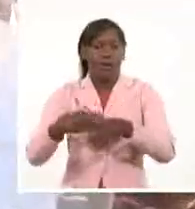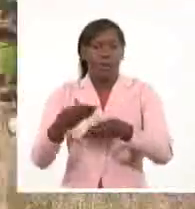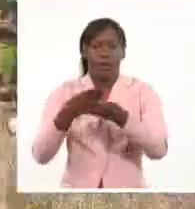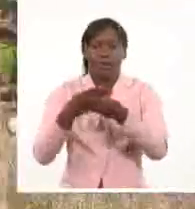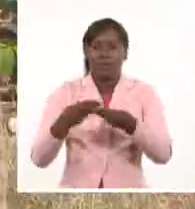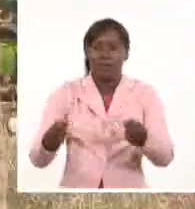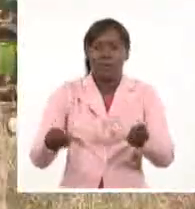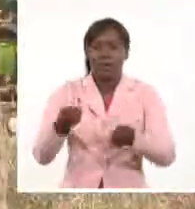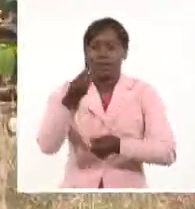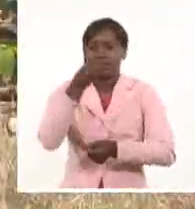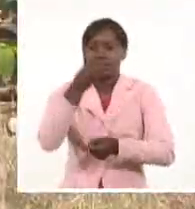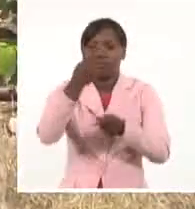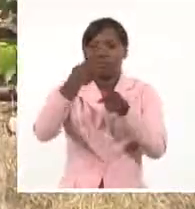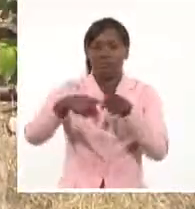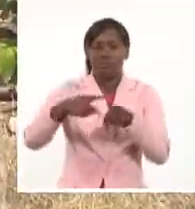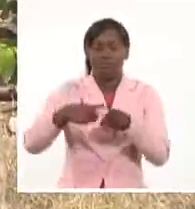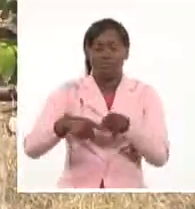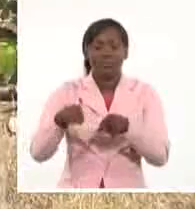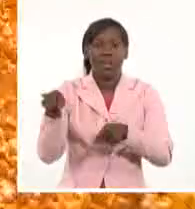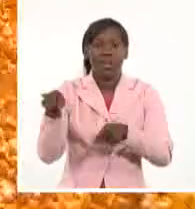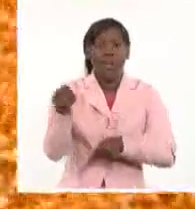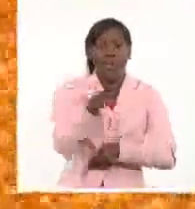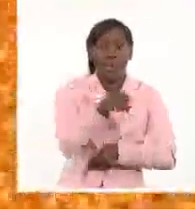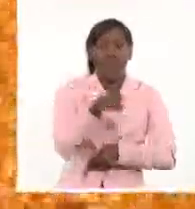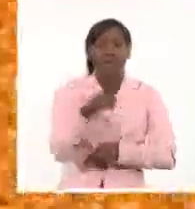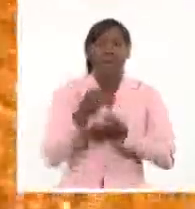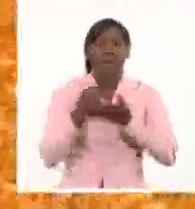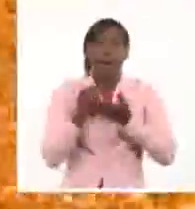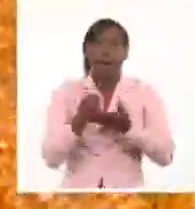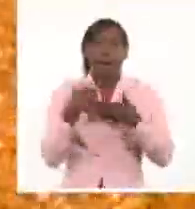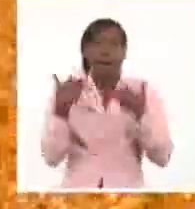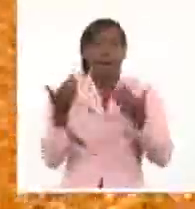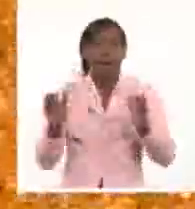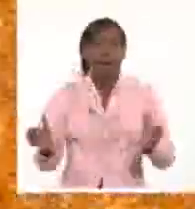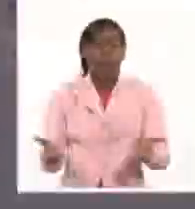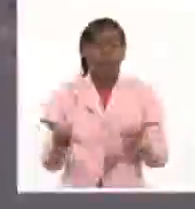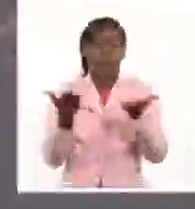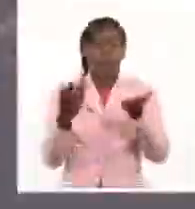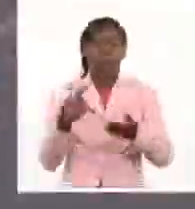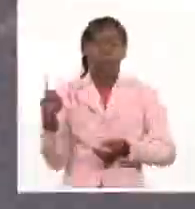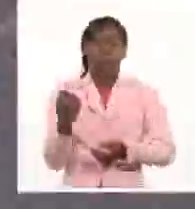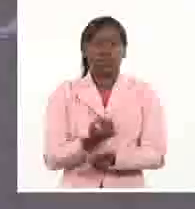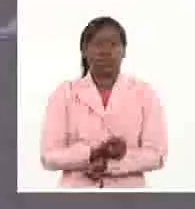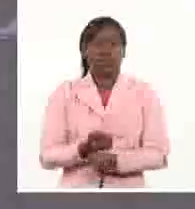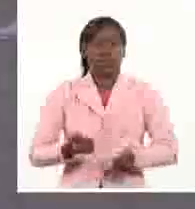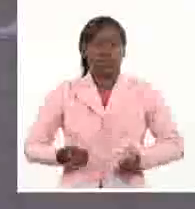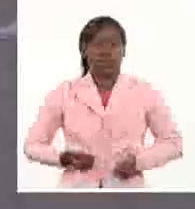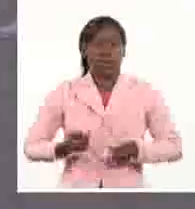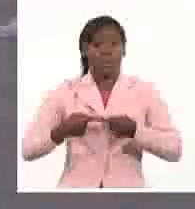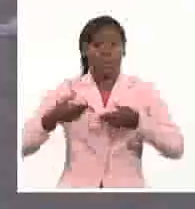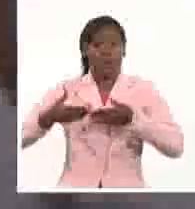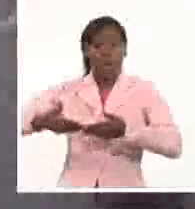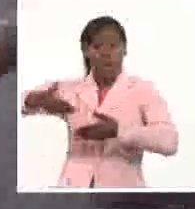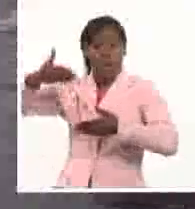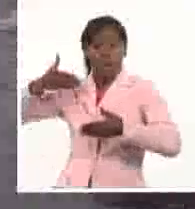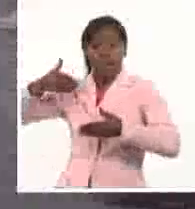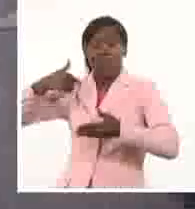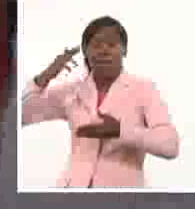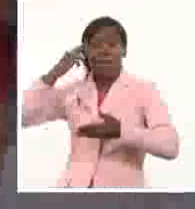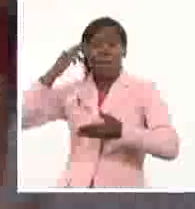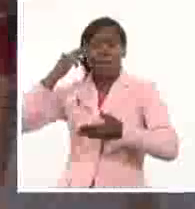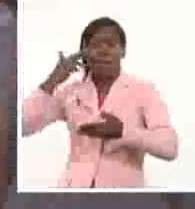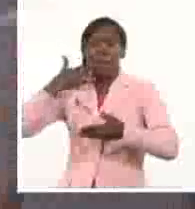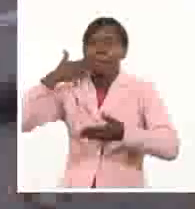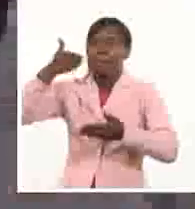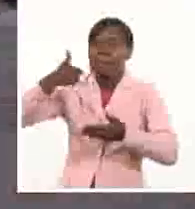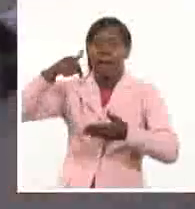se alcanzarán las metas de los principales indicadores de la economía, que aunque superiores al año anterior, distan de lo necesario para satisfacer